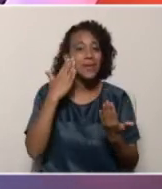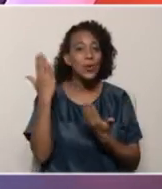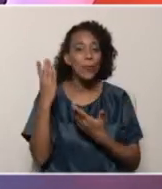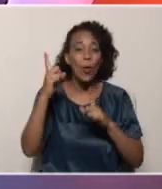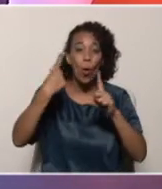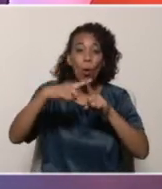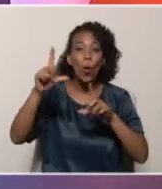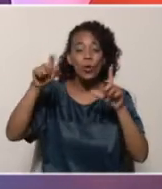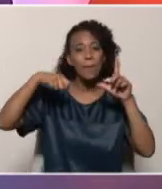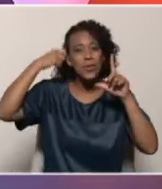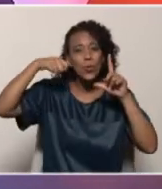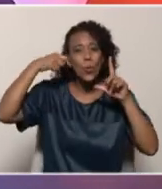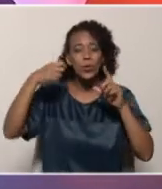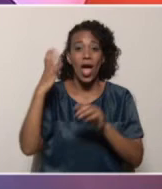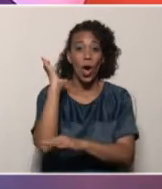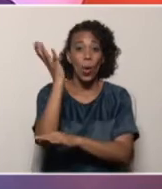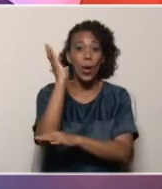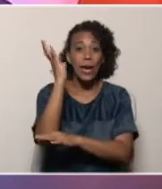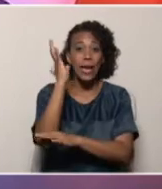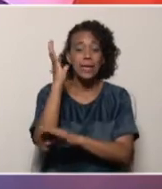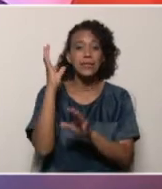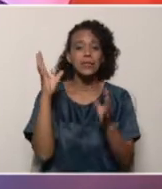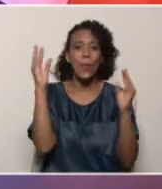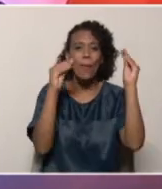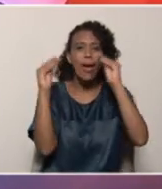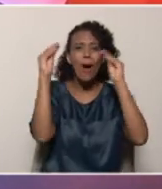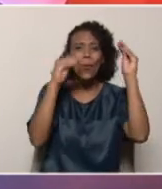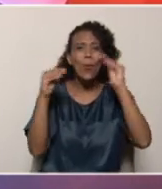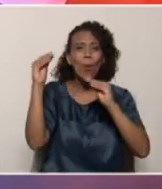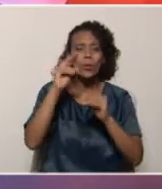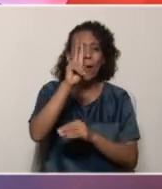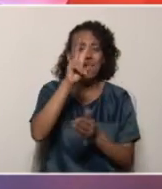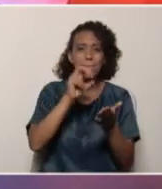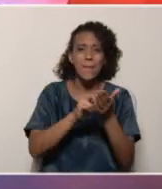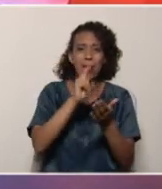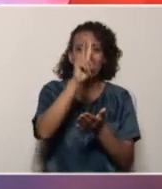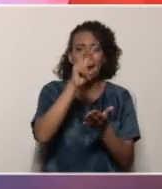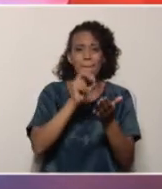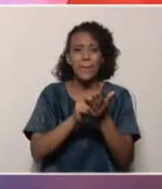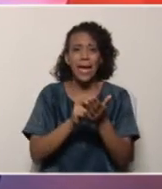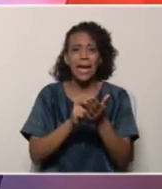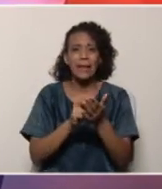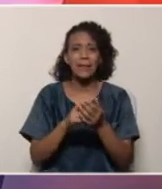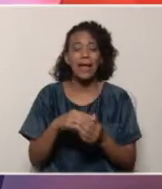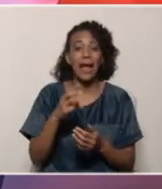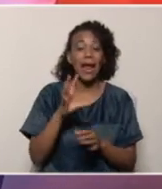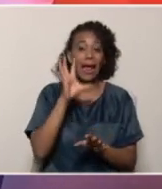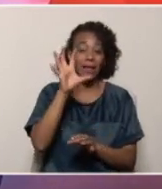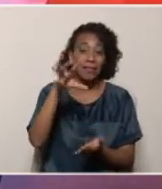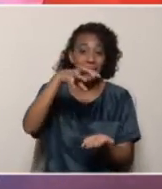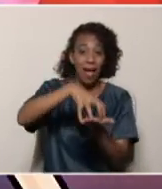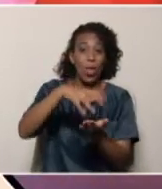el siguiente material del Congreso Pedagógico Nacional Virtual 2020. Esto es, en el Estado Bolívar.